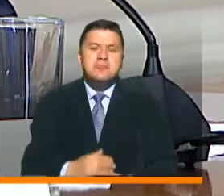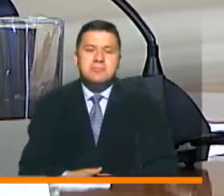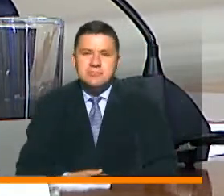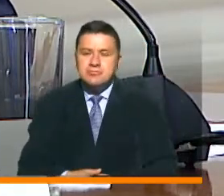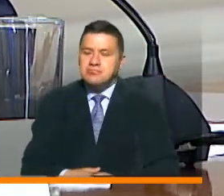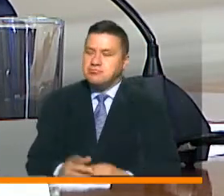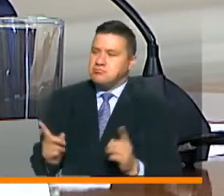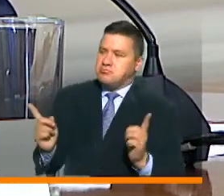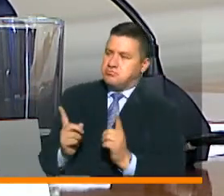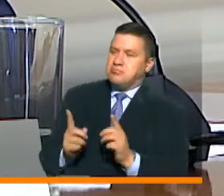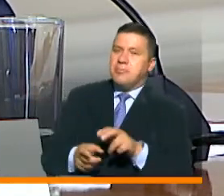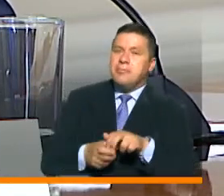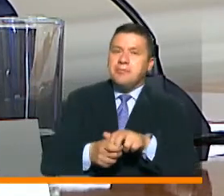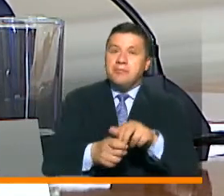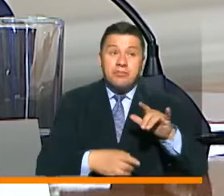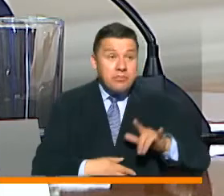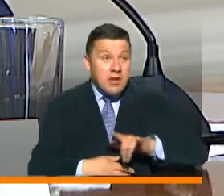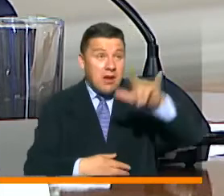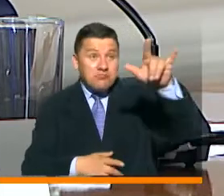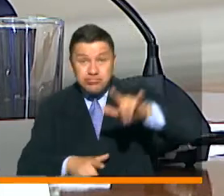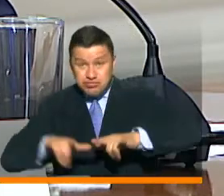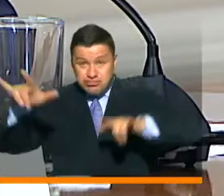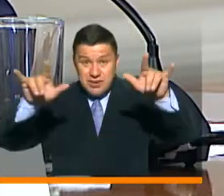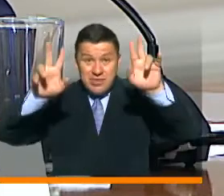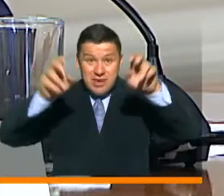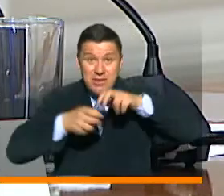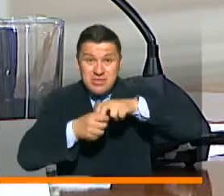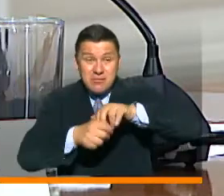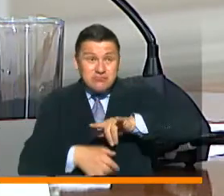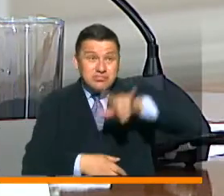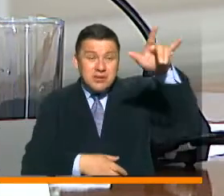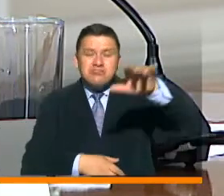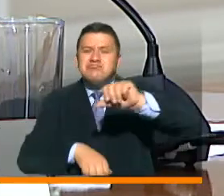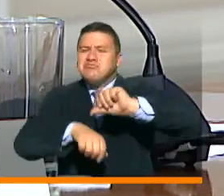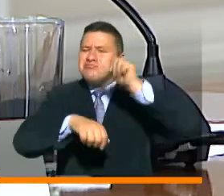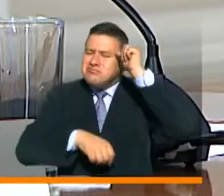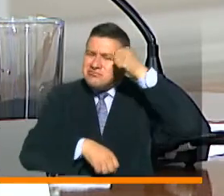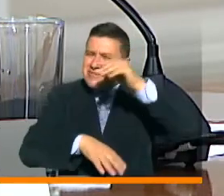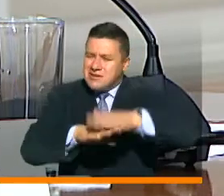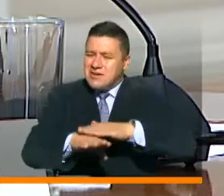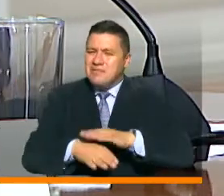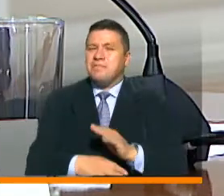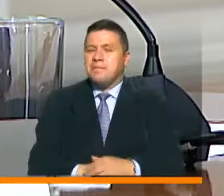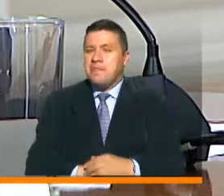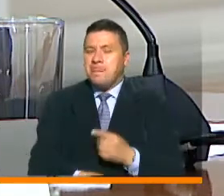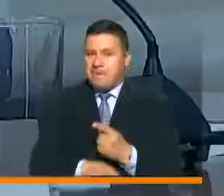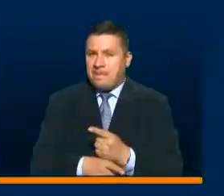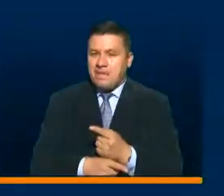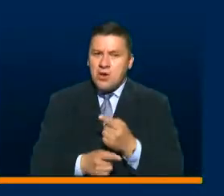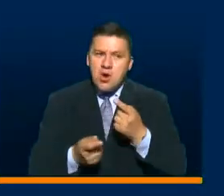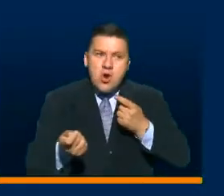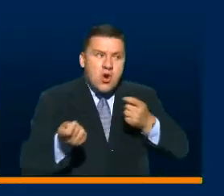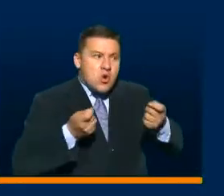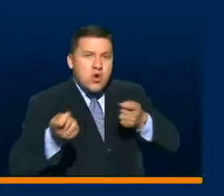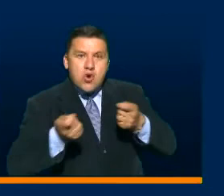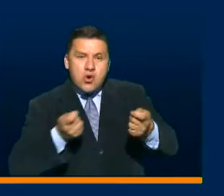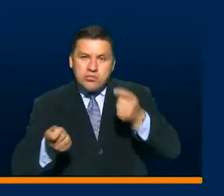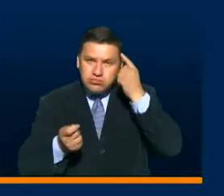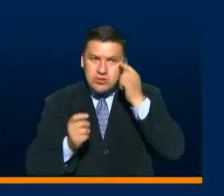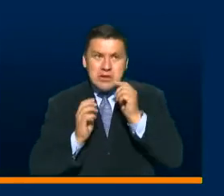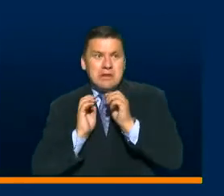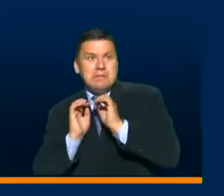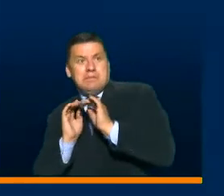Y muy brevemente, en transporte aéreo, presidente, solamente recordar que también para efectos del control de la